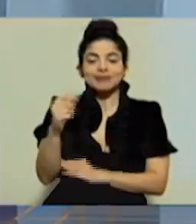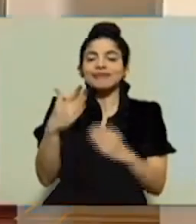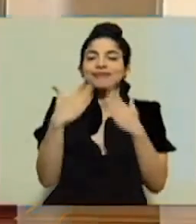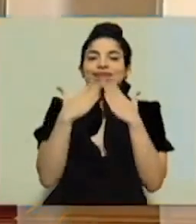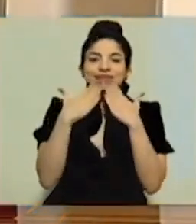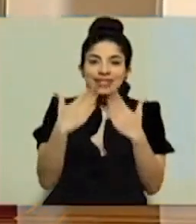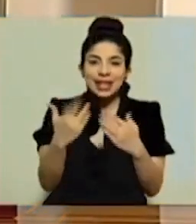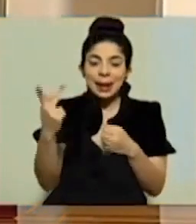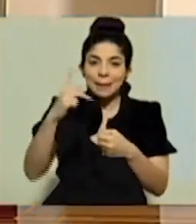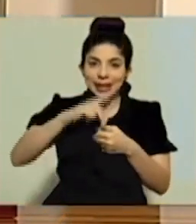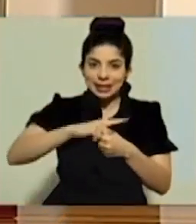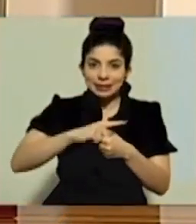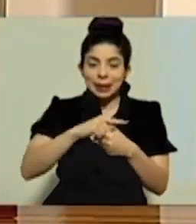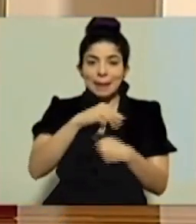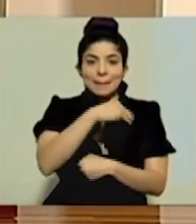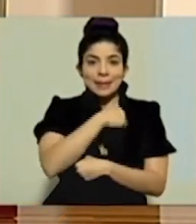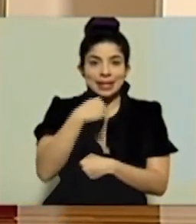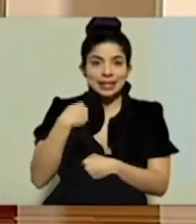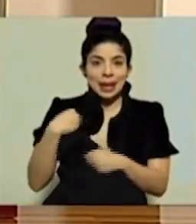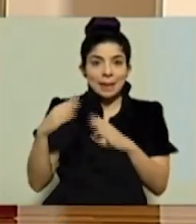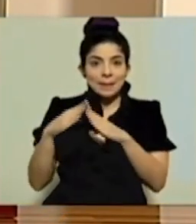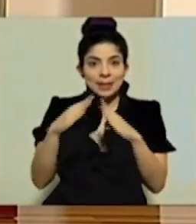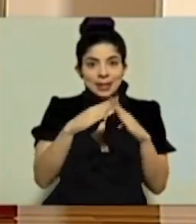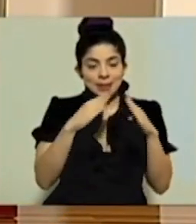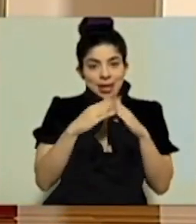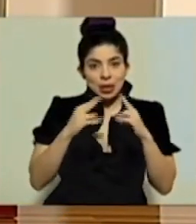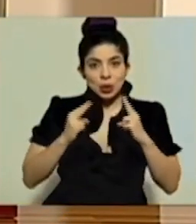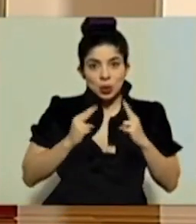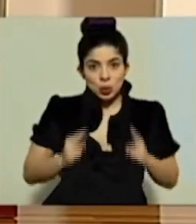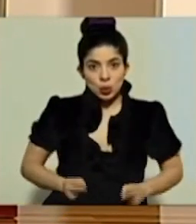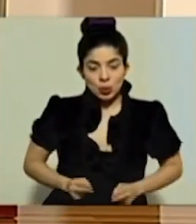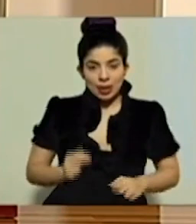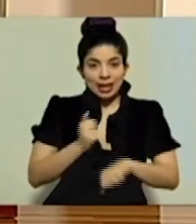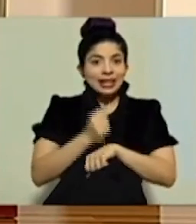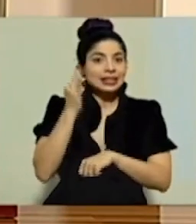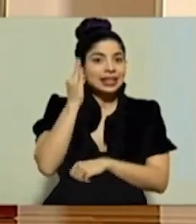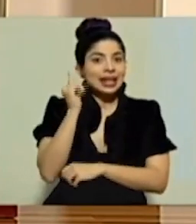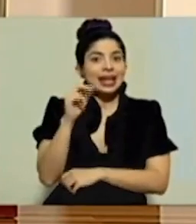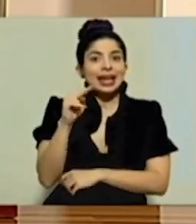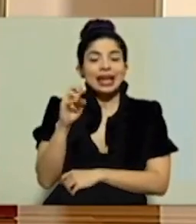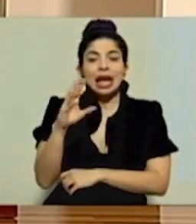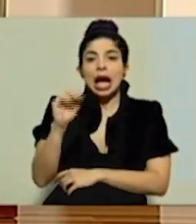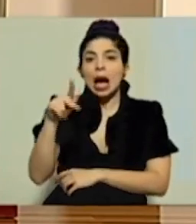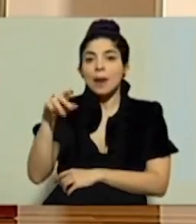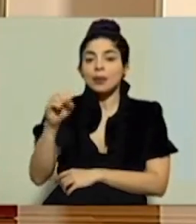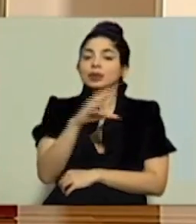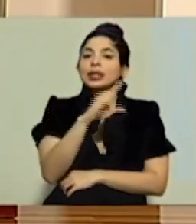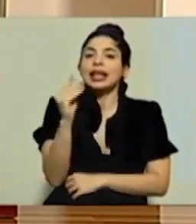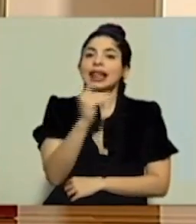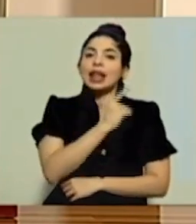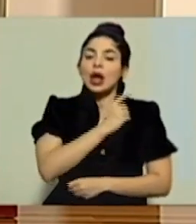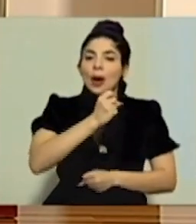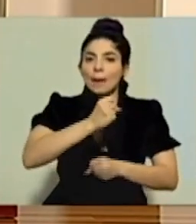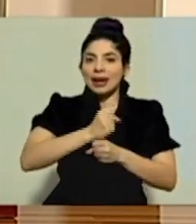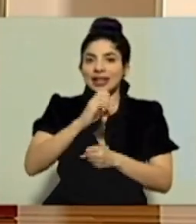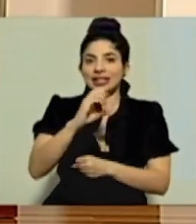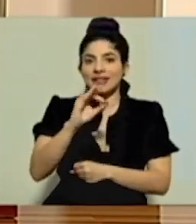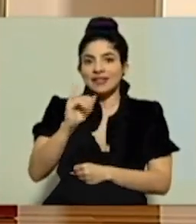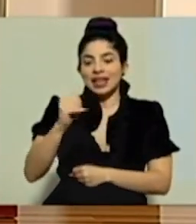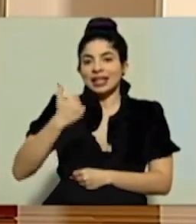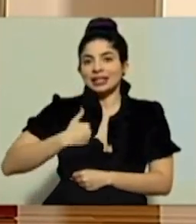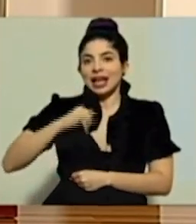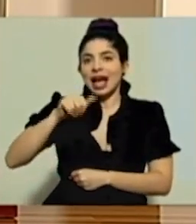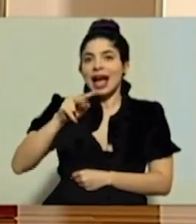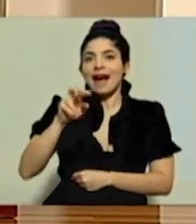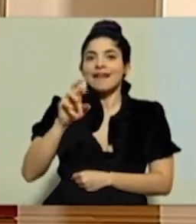Agradecemos la participación de la ministra de Vivienda y Asentamientos Humanos, la señora Irene Campos y el director de operaciones del CEFIA, el